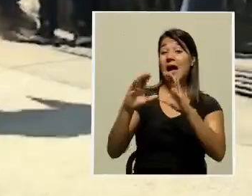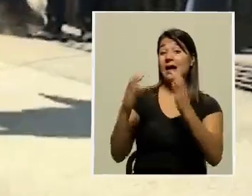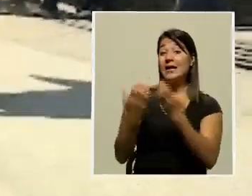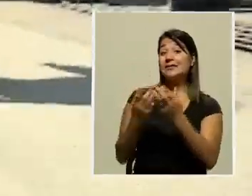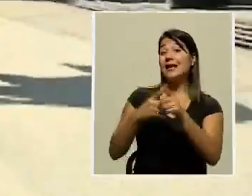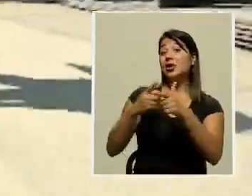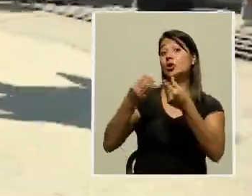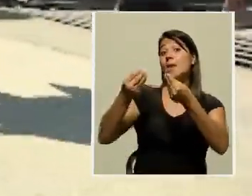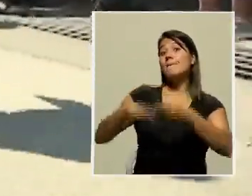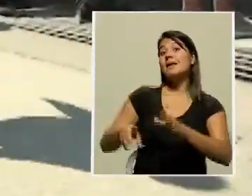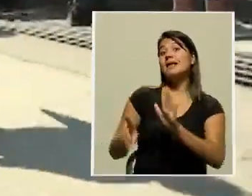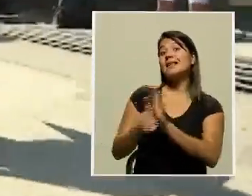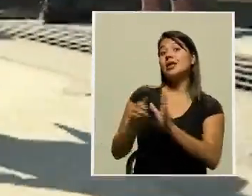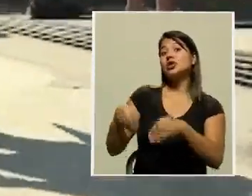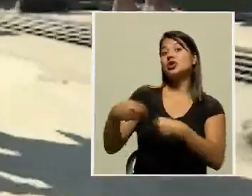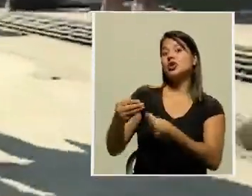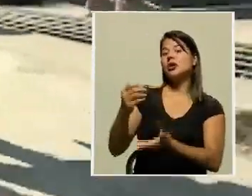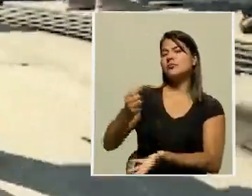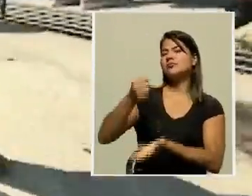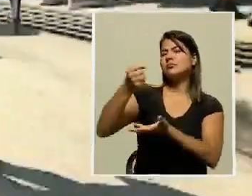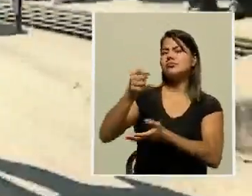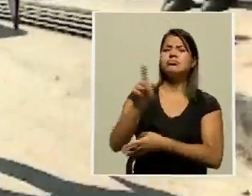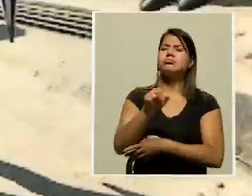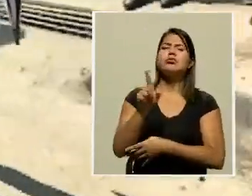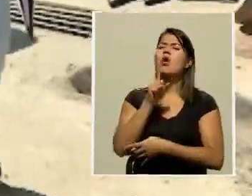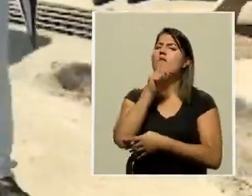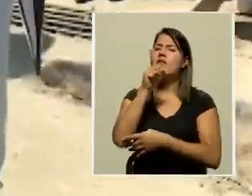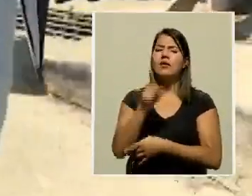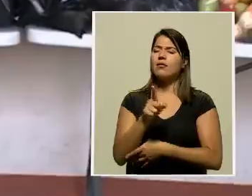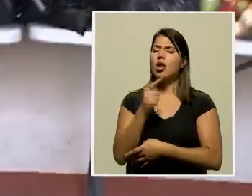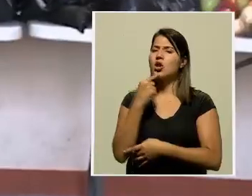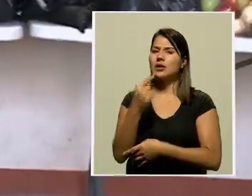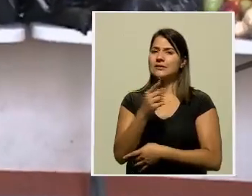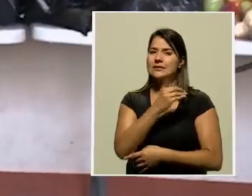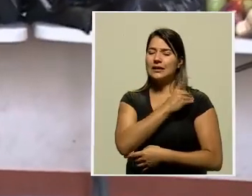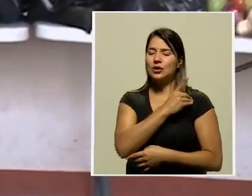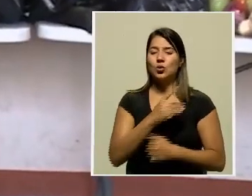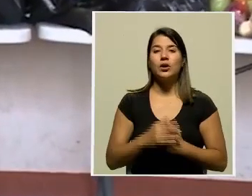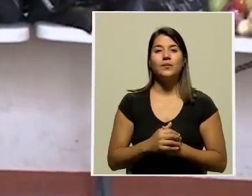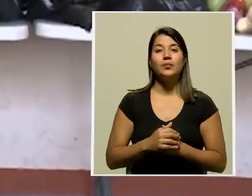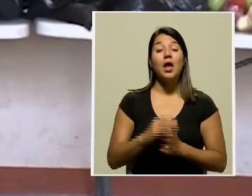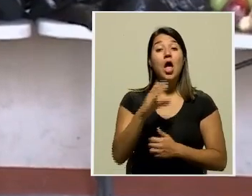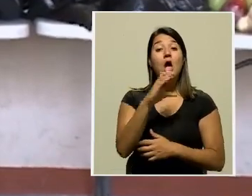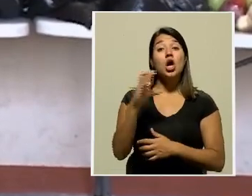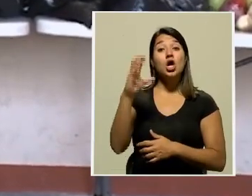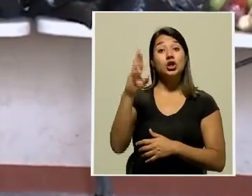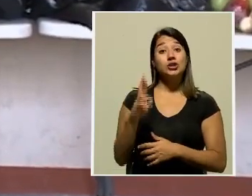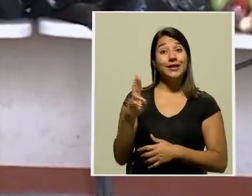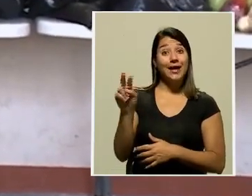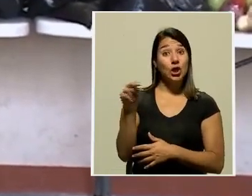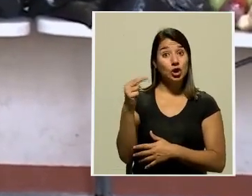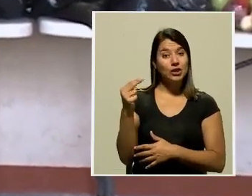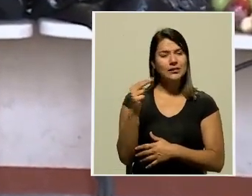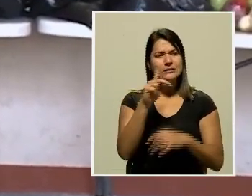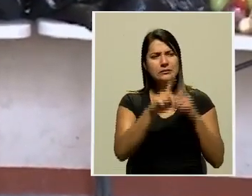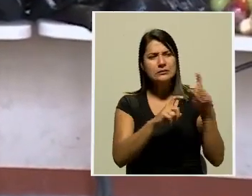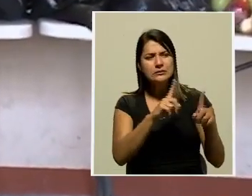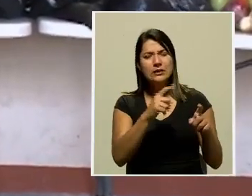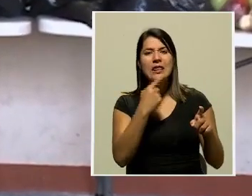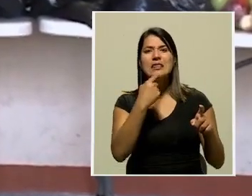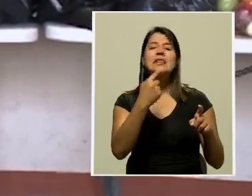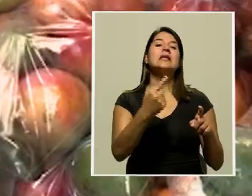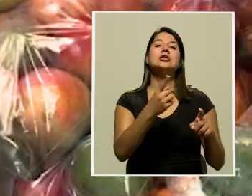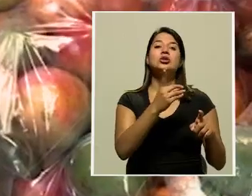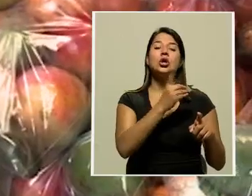no vayan a recibir alimentación, tal y como lo dice la directora. Consultado por Costa Rica Noticias, Sánchez desmintió a la